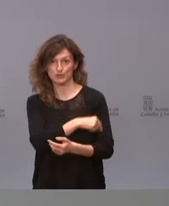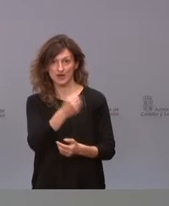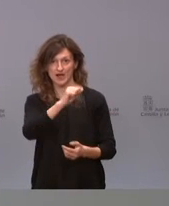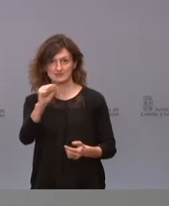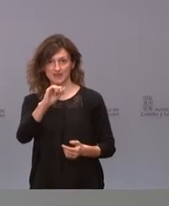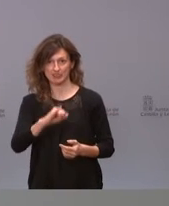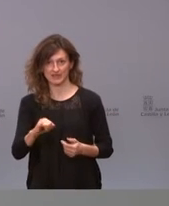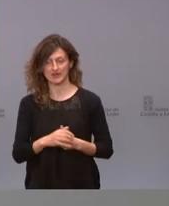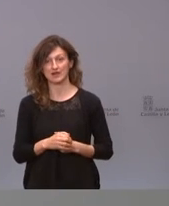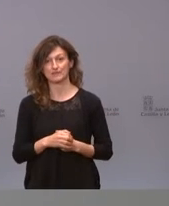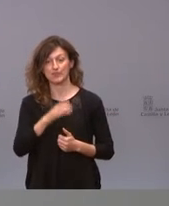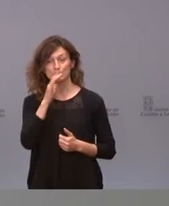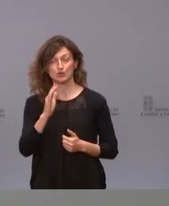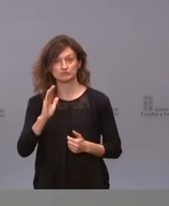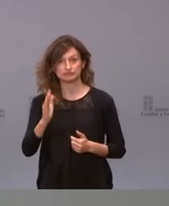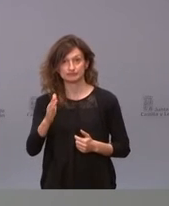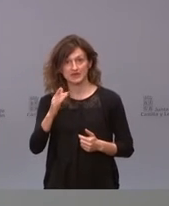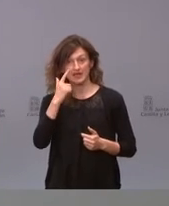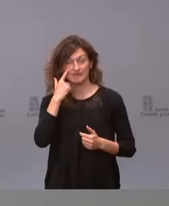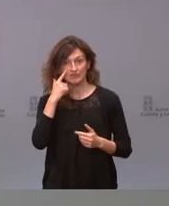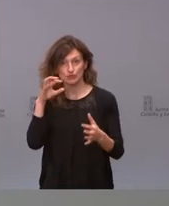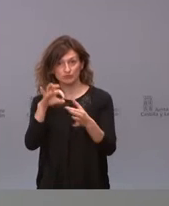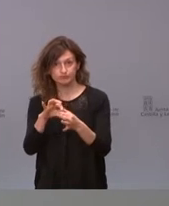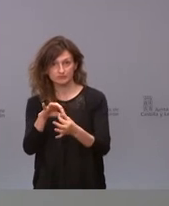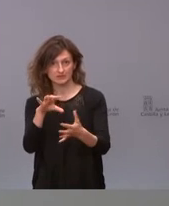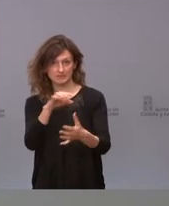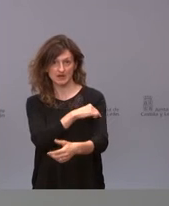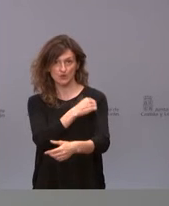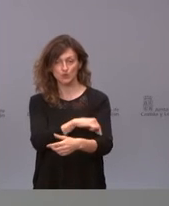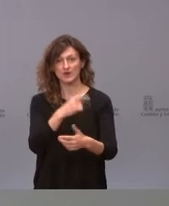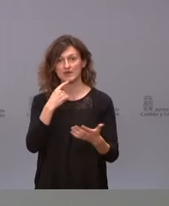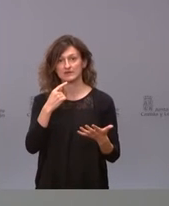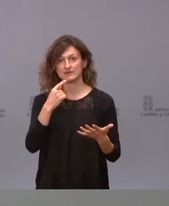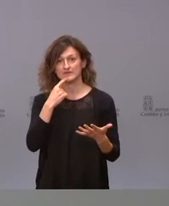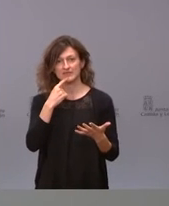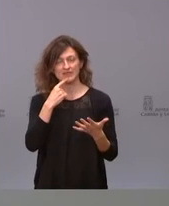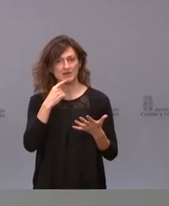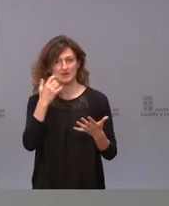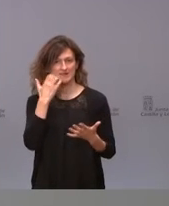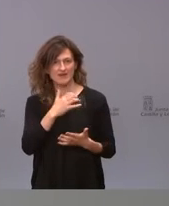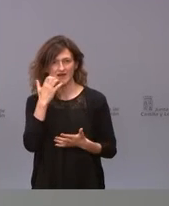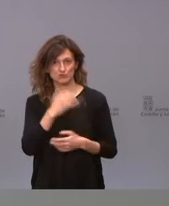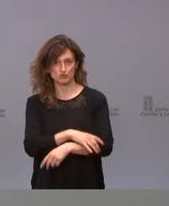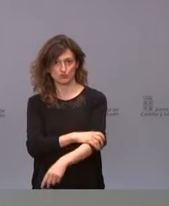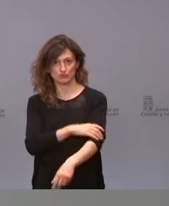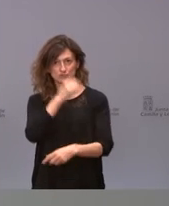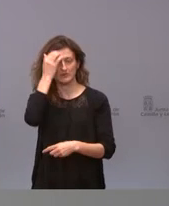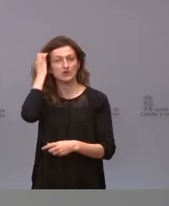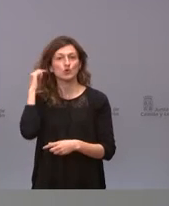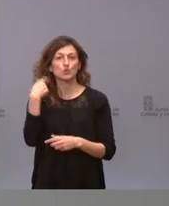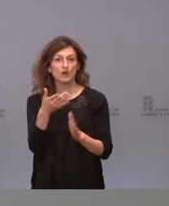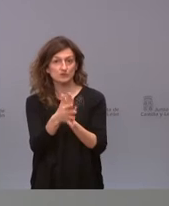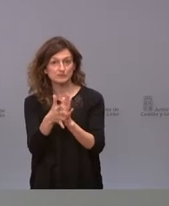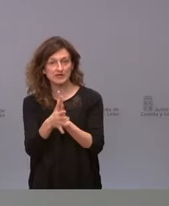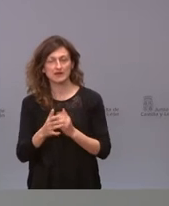Afortunadamente, el efecto adverso que parece que se relaciona con la vacuna es un efecto adverso muy raro, muy raro, luego comentaré los datos,